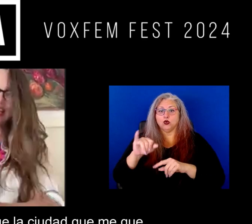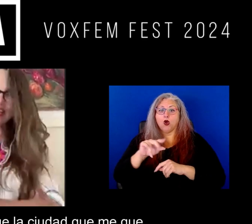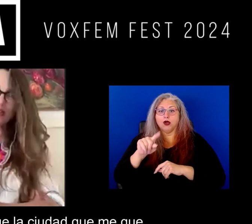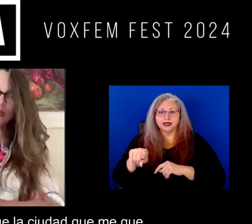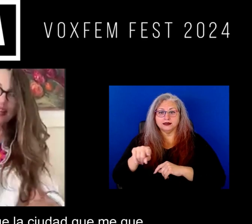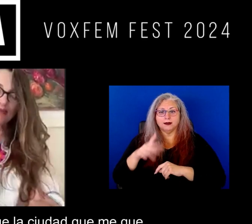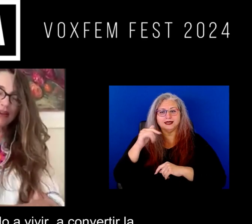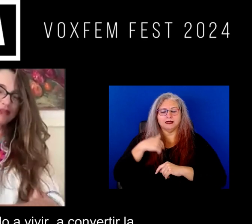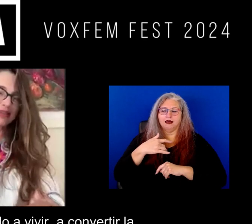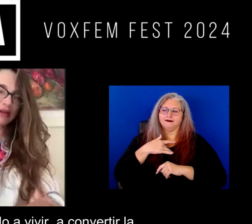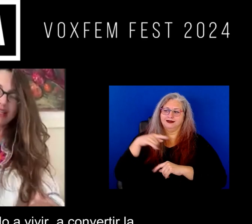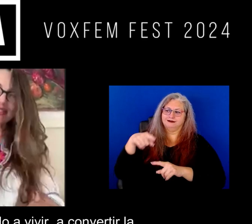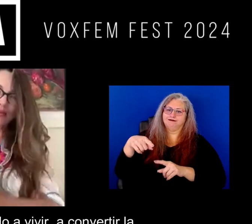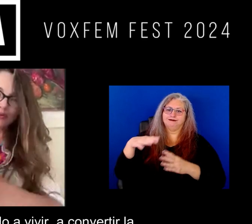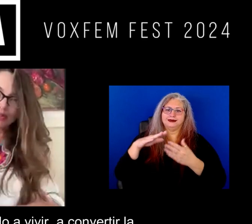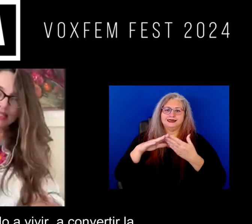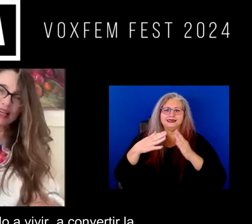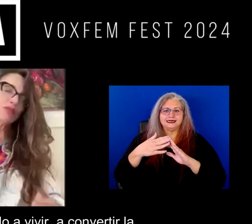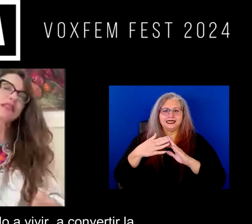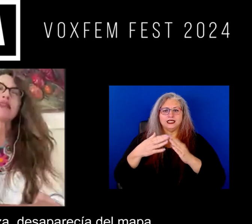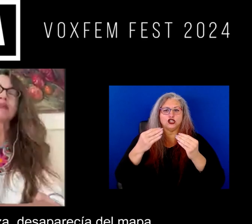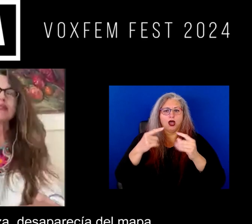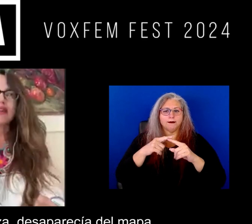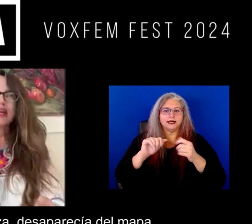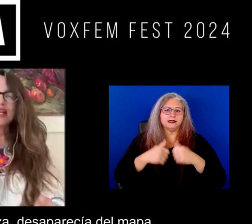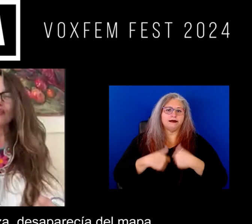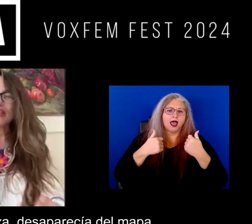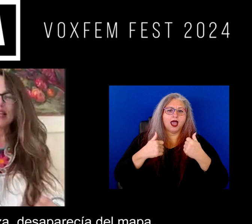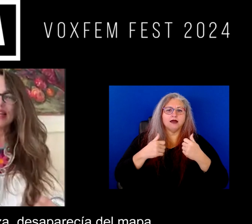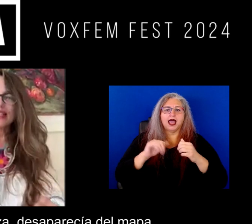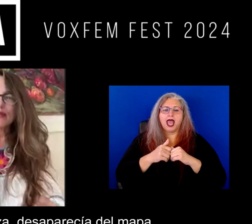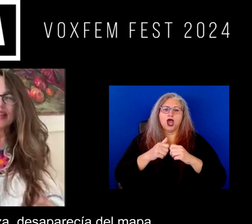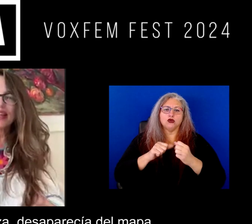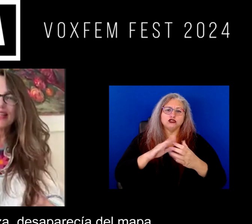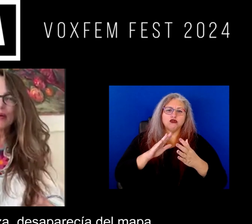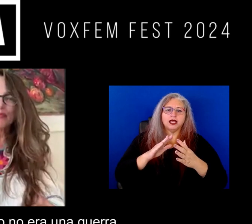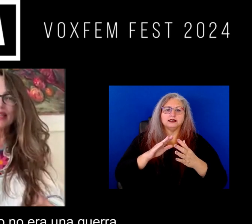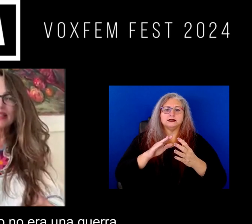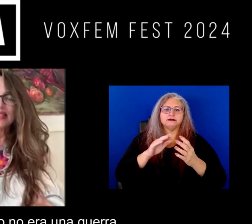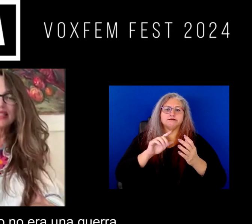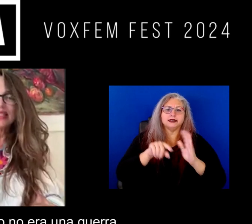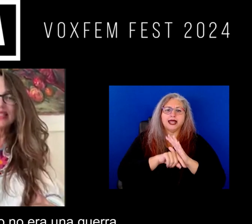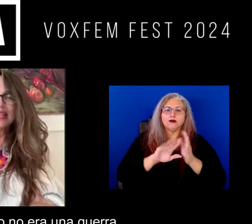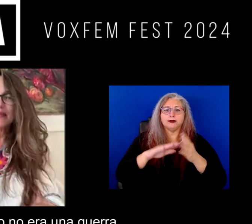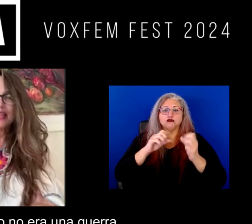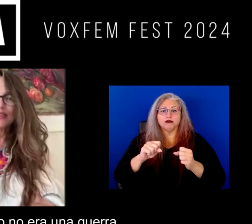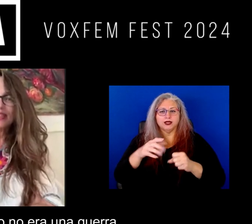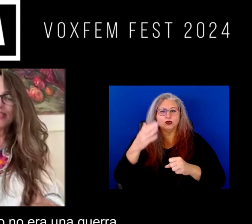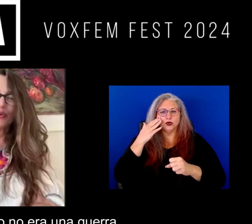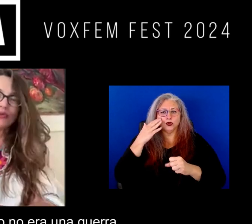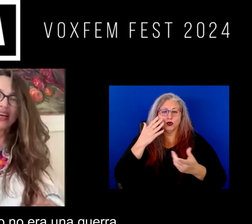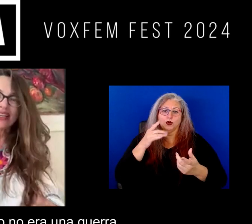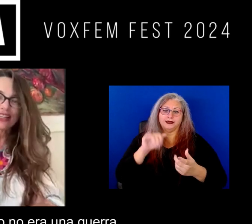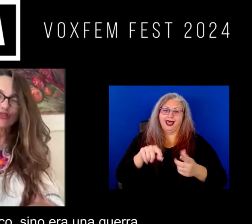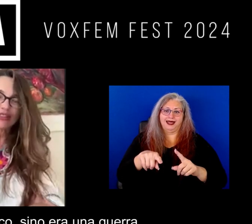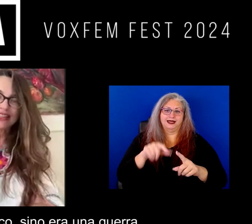yo sentía que la ciudad que me había enseñado a vivir, a convertir la adversidad en fortaleza, desaparecía del mapa y sabía que